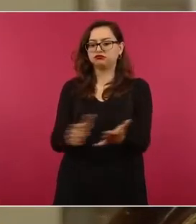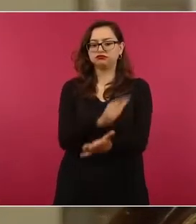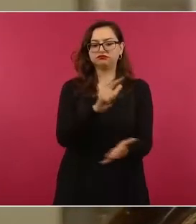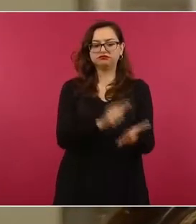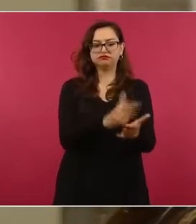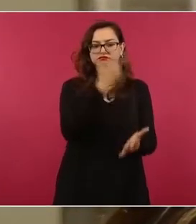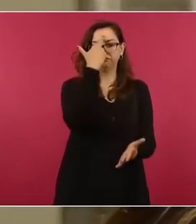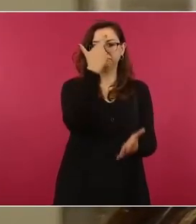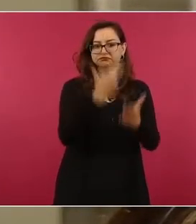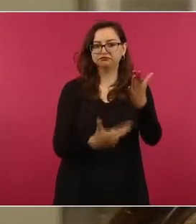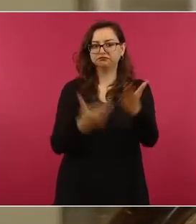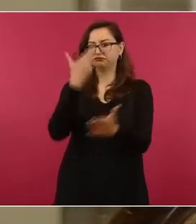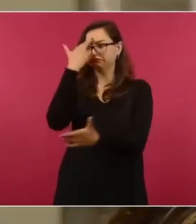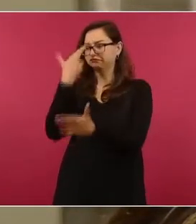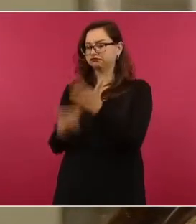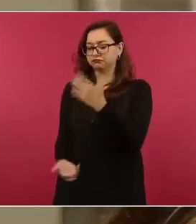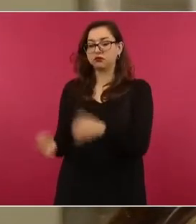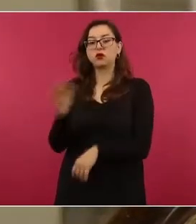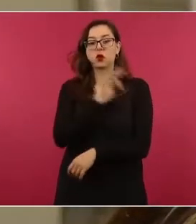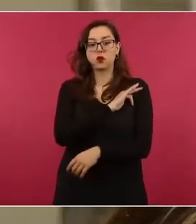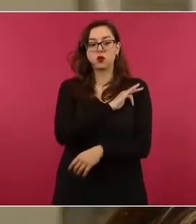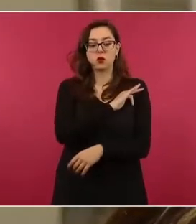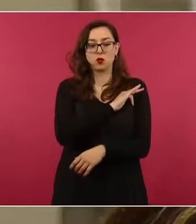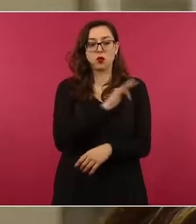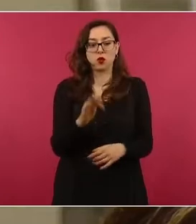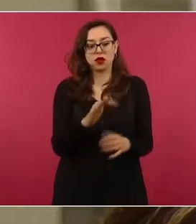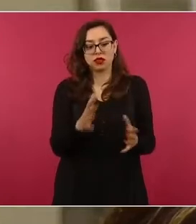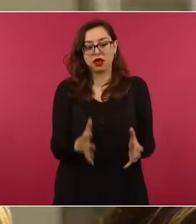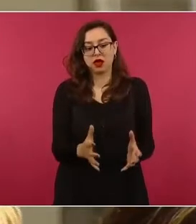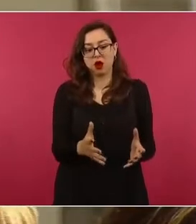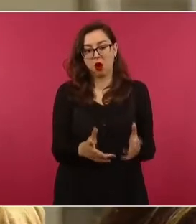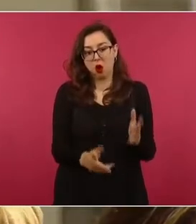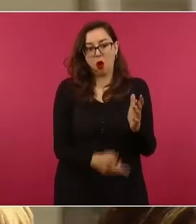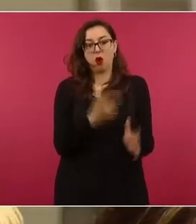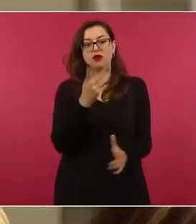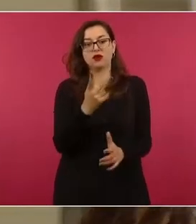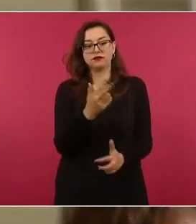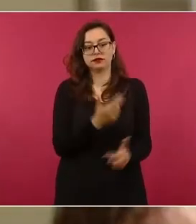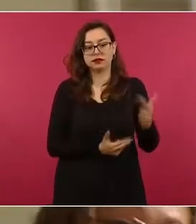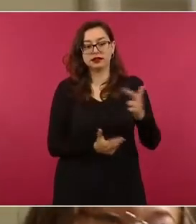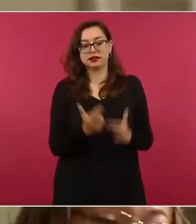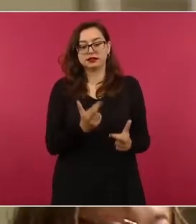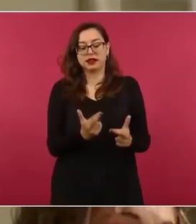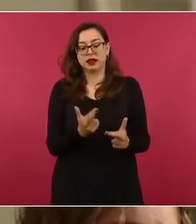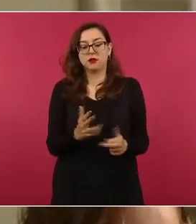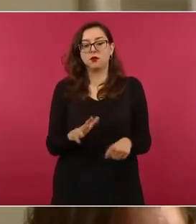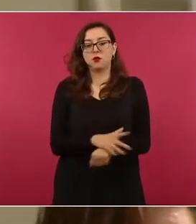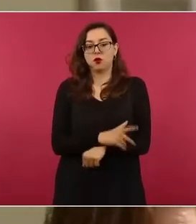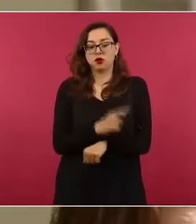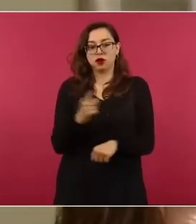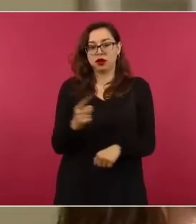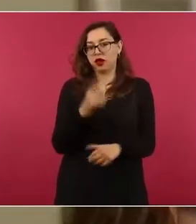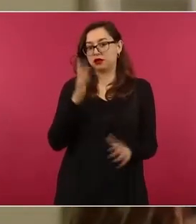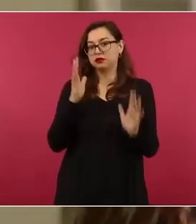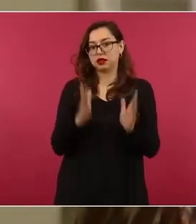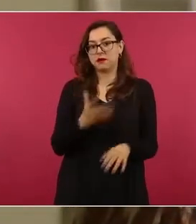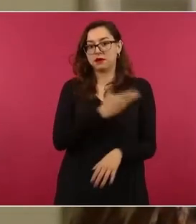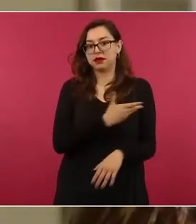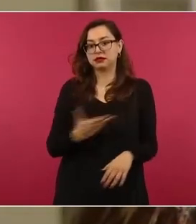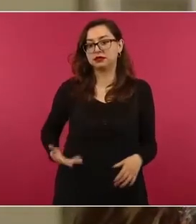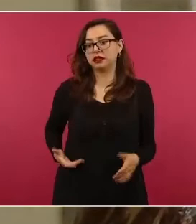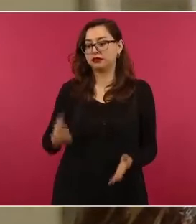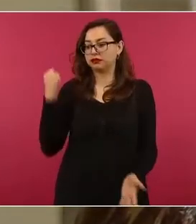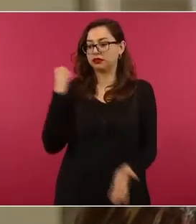recuperar sin acuerdos presidenciales de 1907. Sobre la corrupción en administraciones pasadas como Segal Metz, que ahora